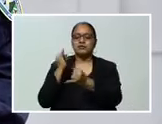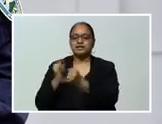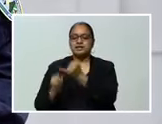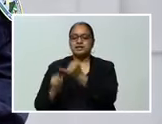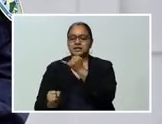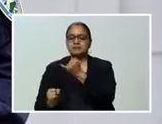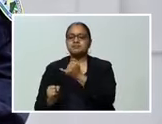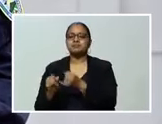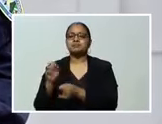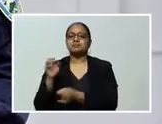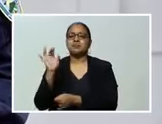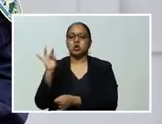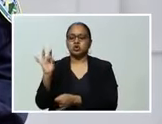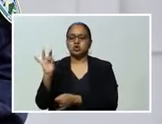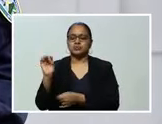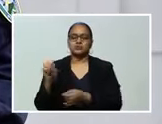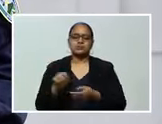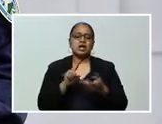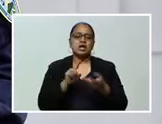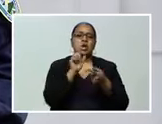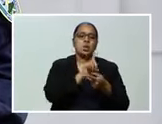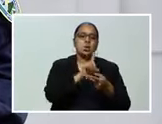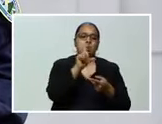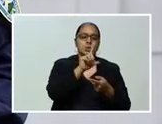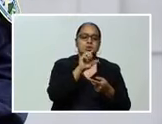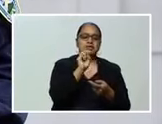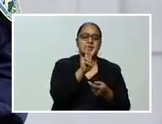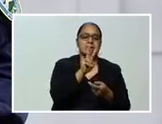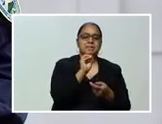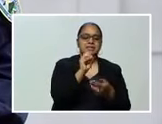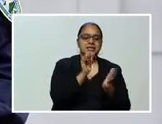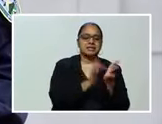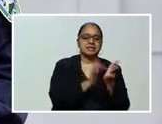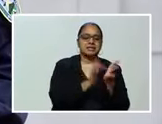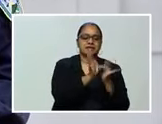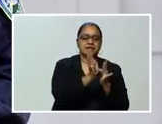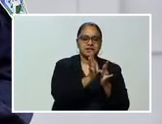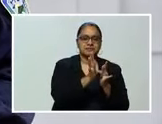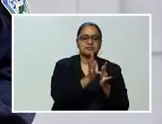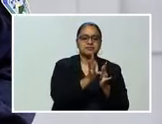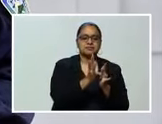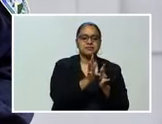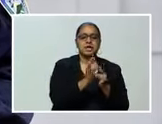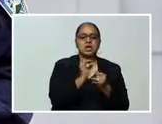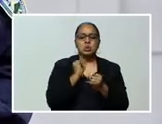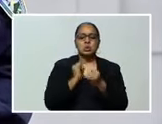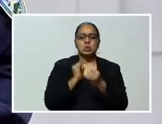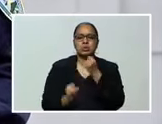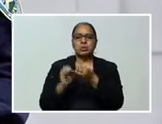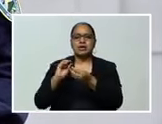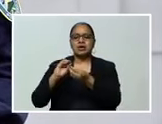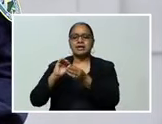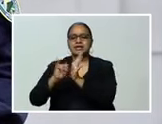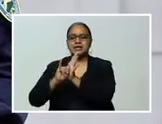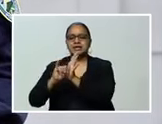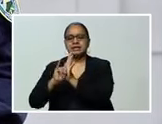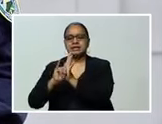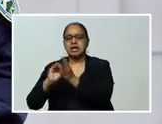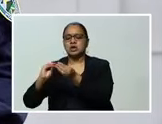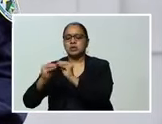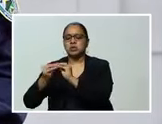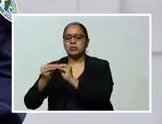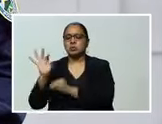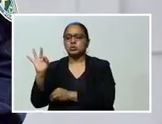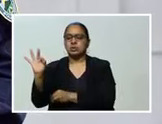carnet de residente el 8 Lunes 20 de abril, terminación de identidad, pasaporte o carnet de residente